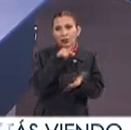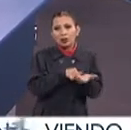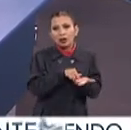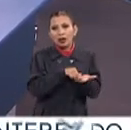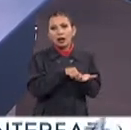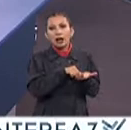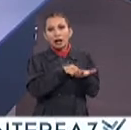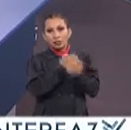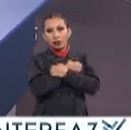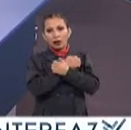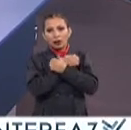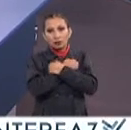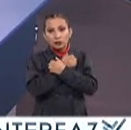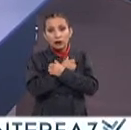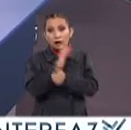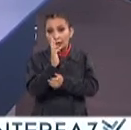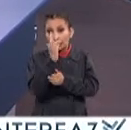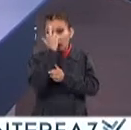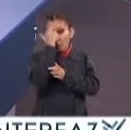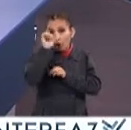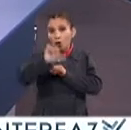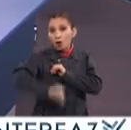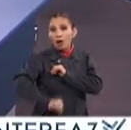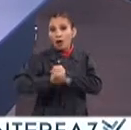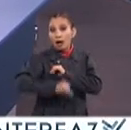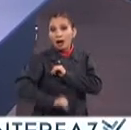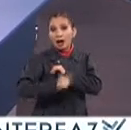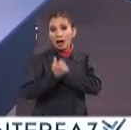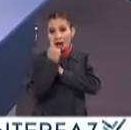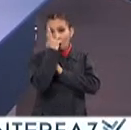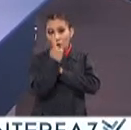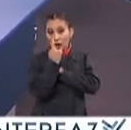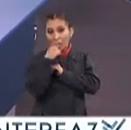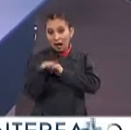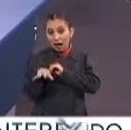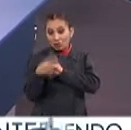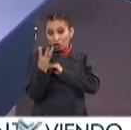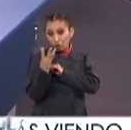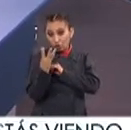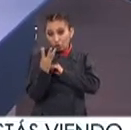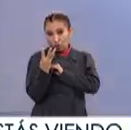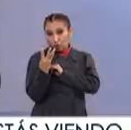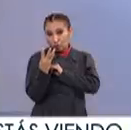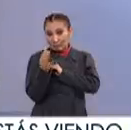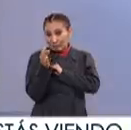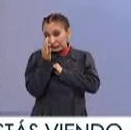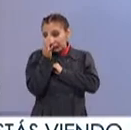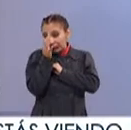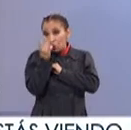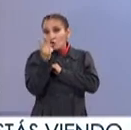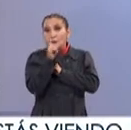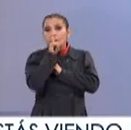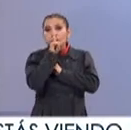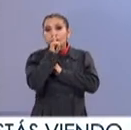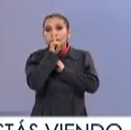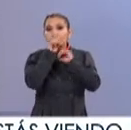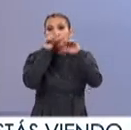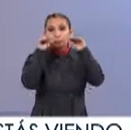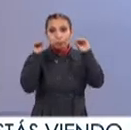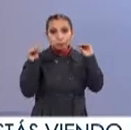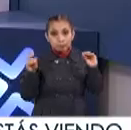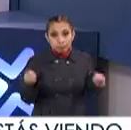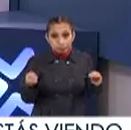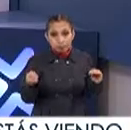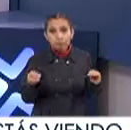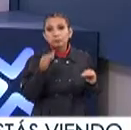El espacio educativo Le recordamos que hoy A las 13.14 horas Con 40 segundos Guardaremos un minuto De